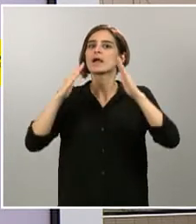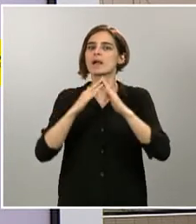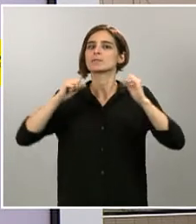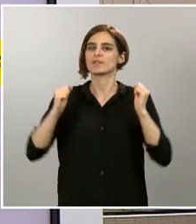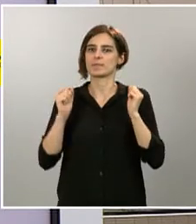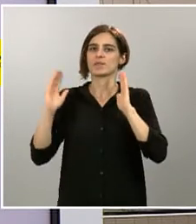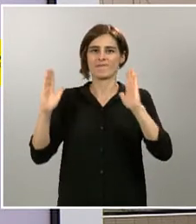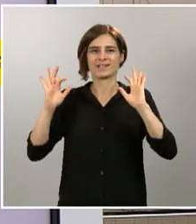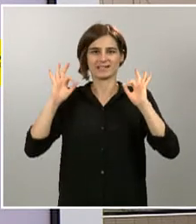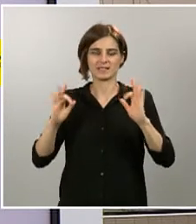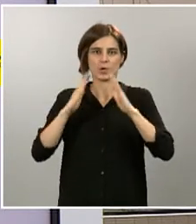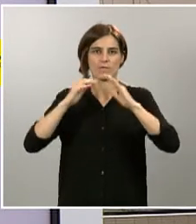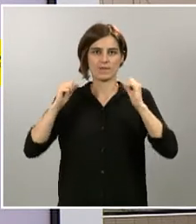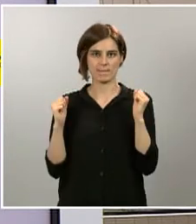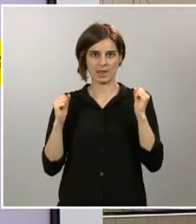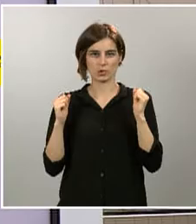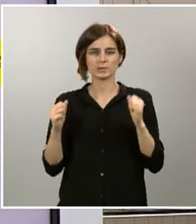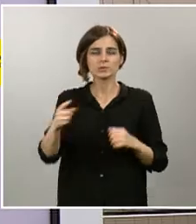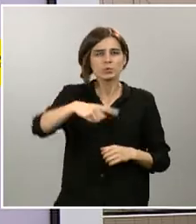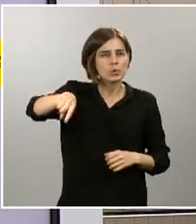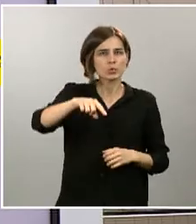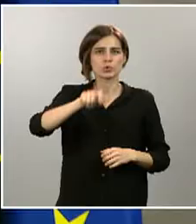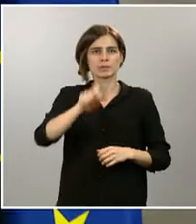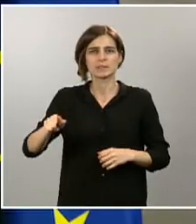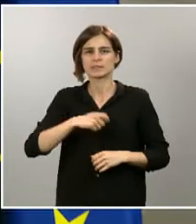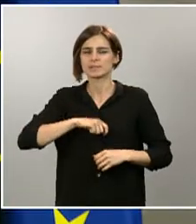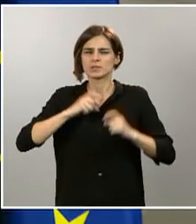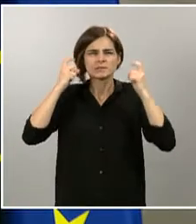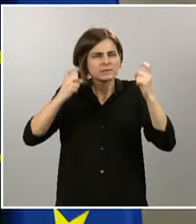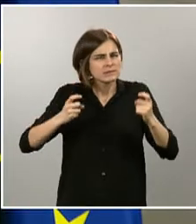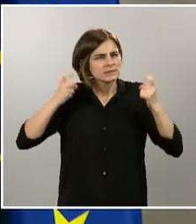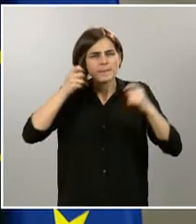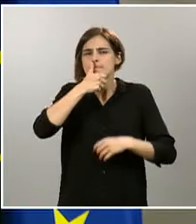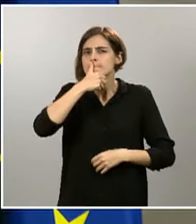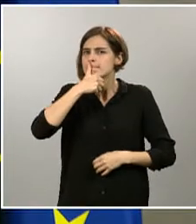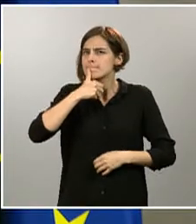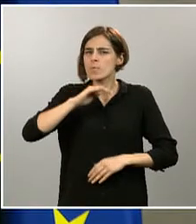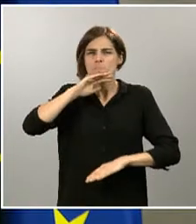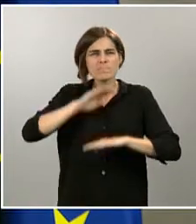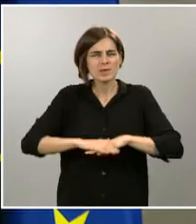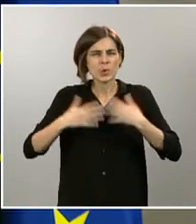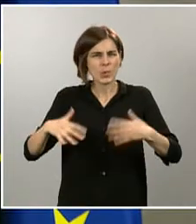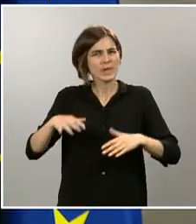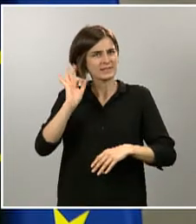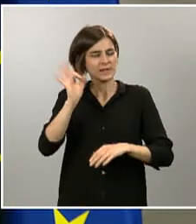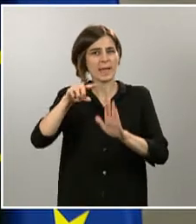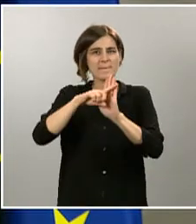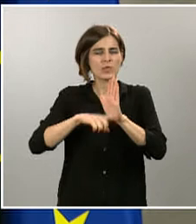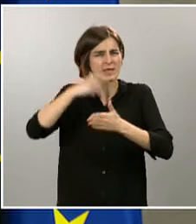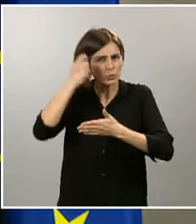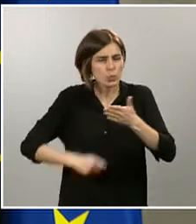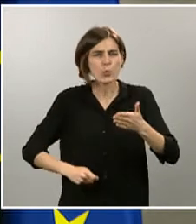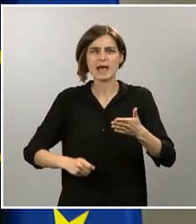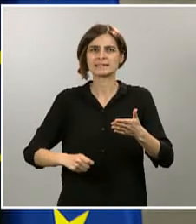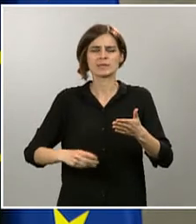conjunto de los españoles, cumpliendo ejemplarmente unas medidas que son drásticas, son duras, son difíciles por lo